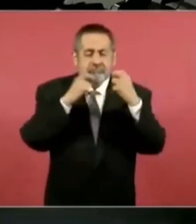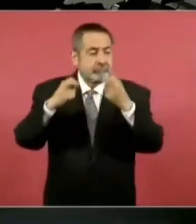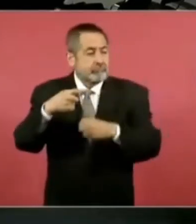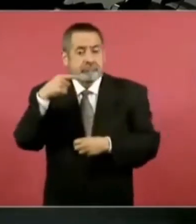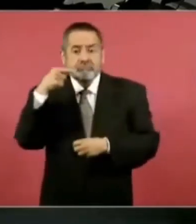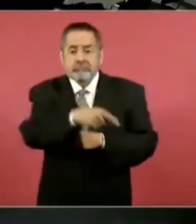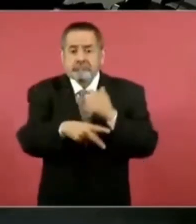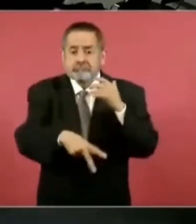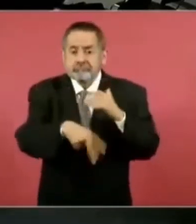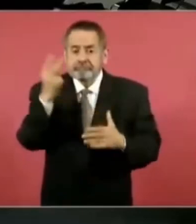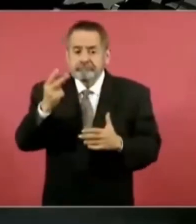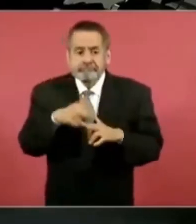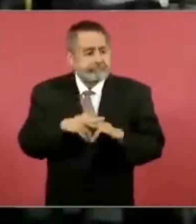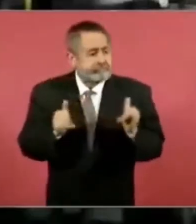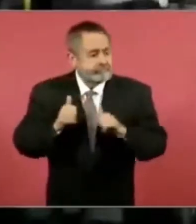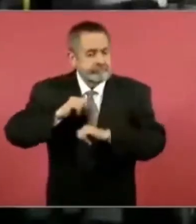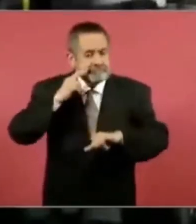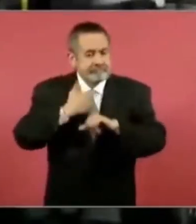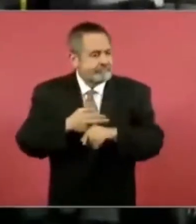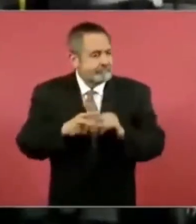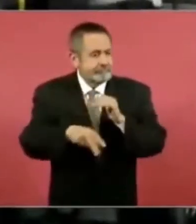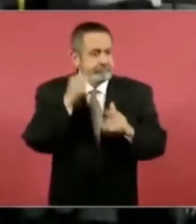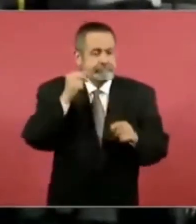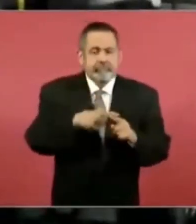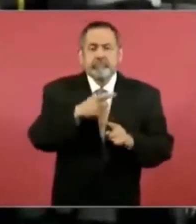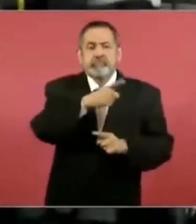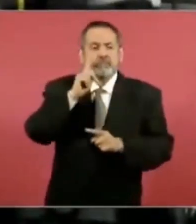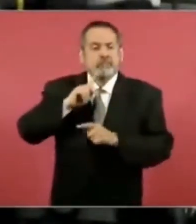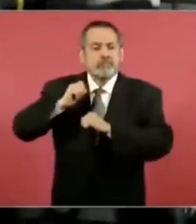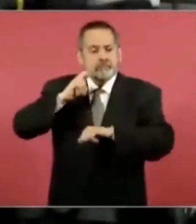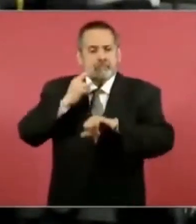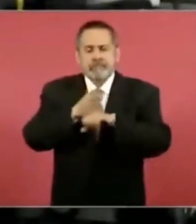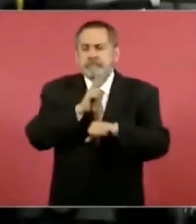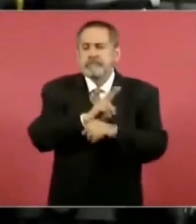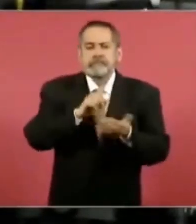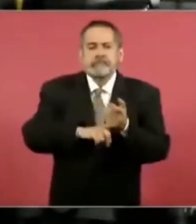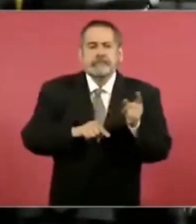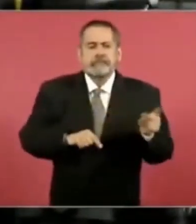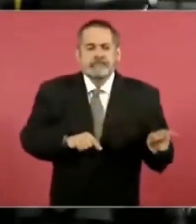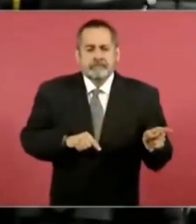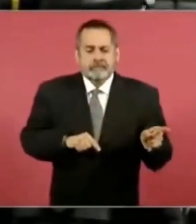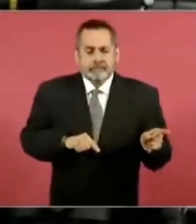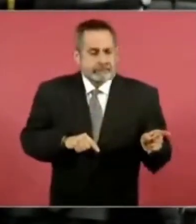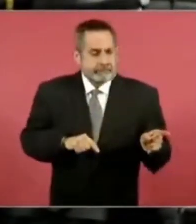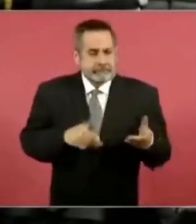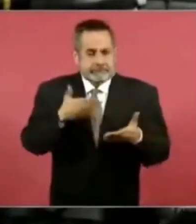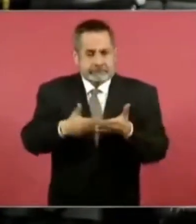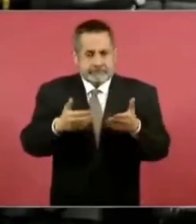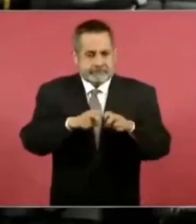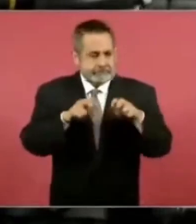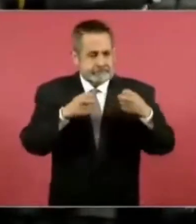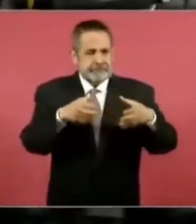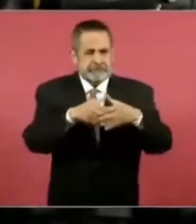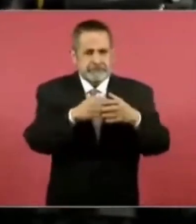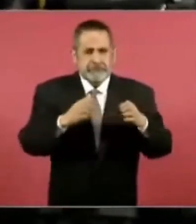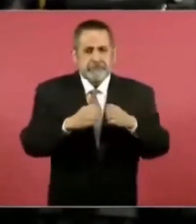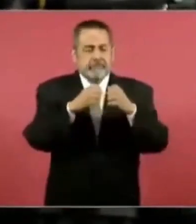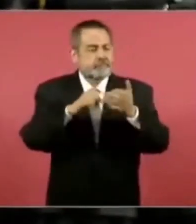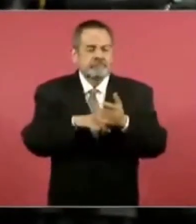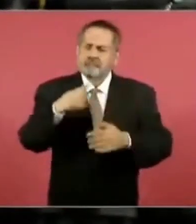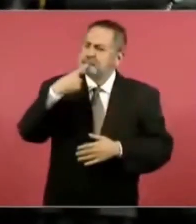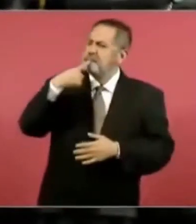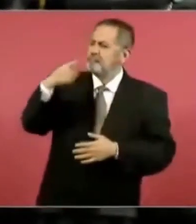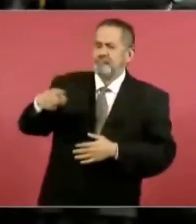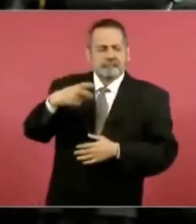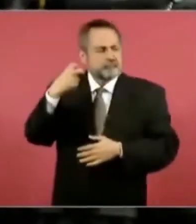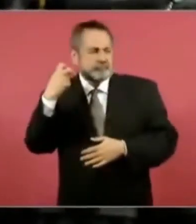sin nadie. Una de las comisionadas que incluso en la actual sesión extraordinaria denunció